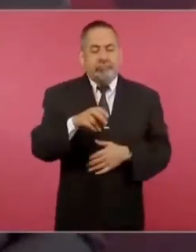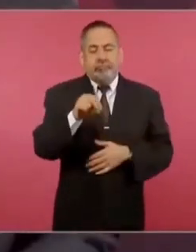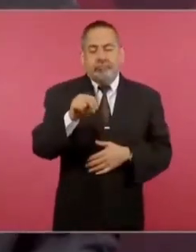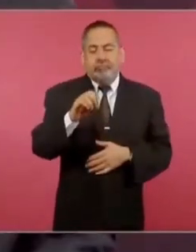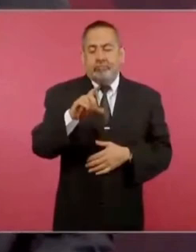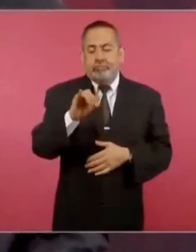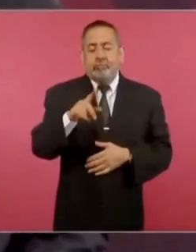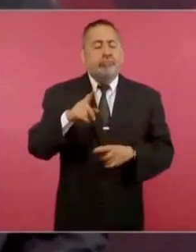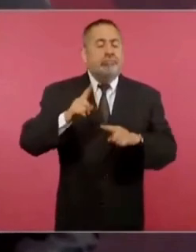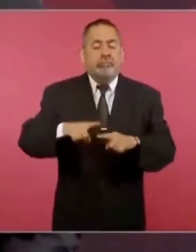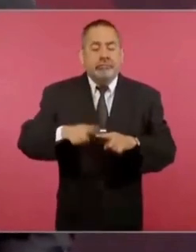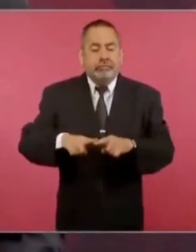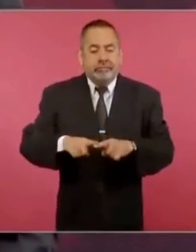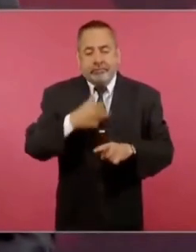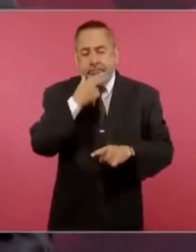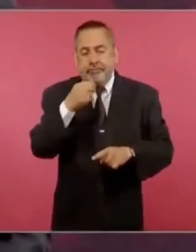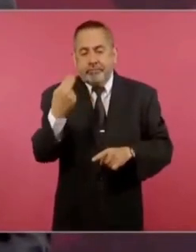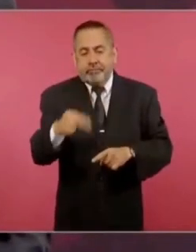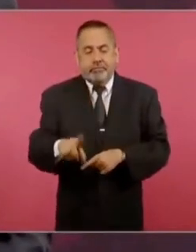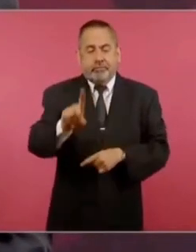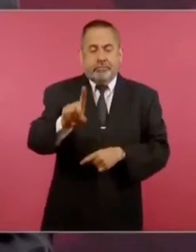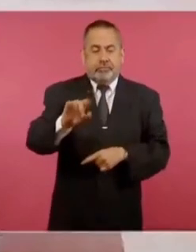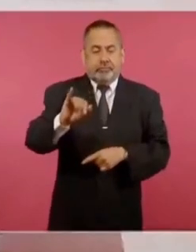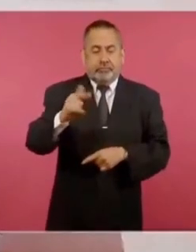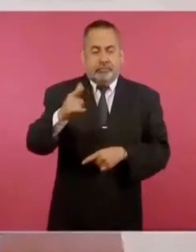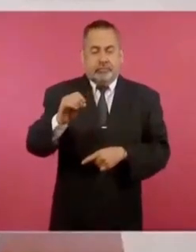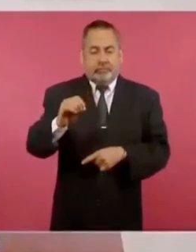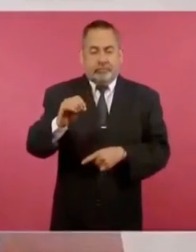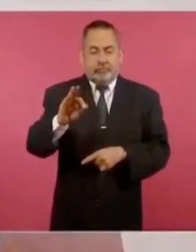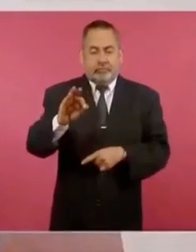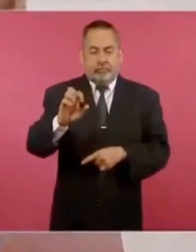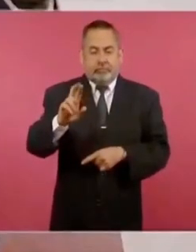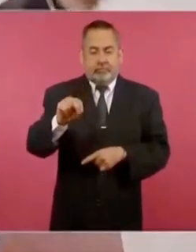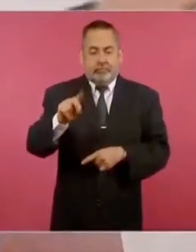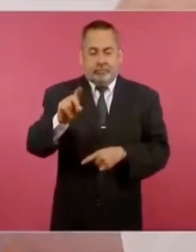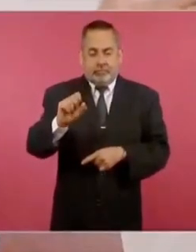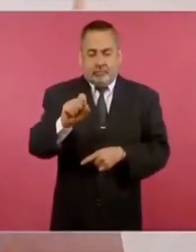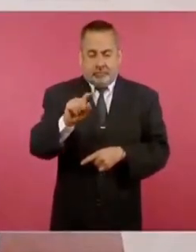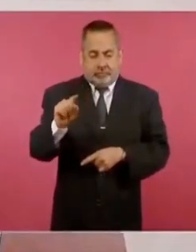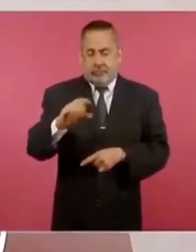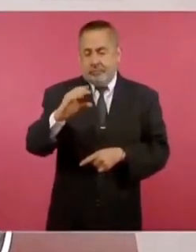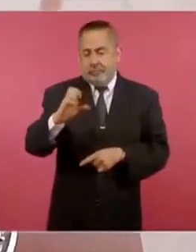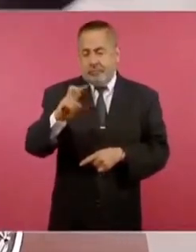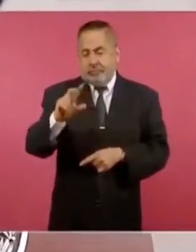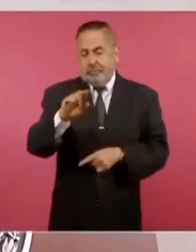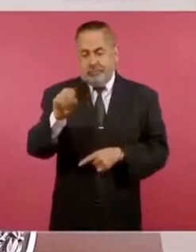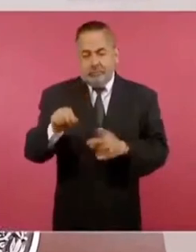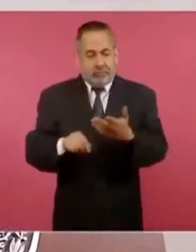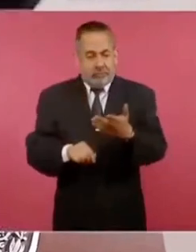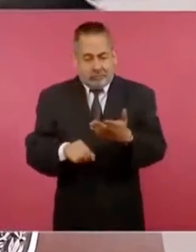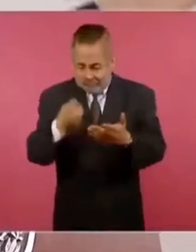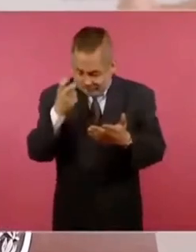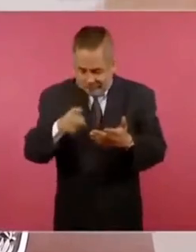Diego Fernández de Cerrallos, así como se los estoy planteando. Entonces,